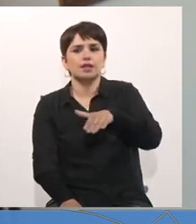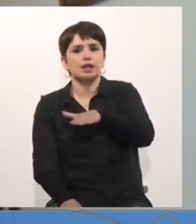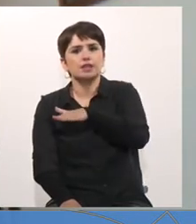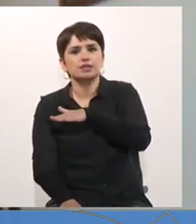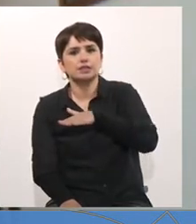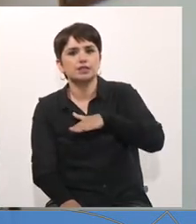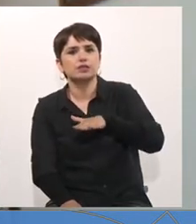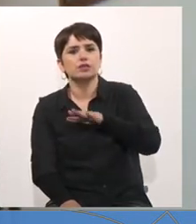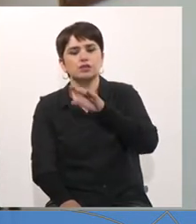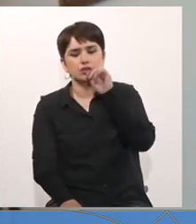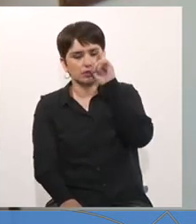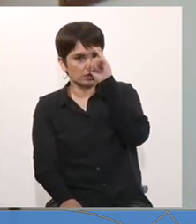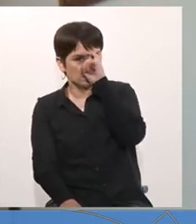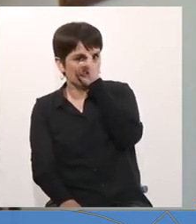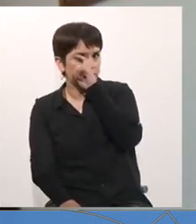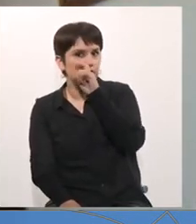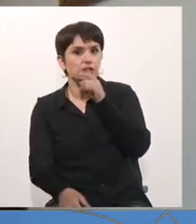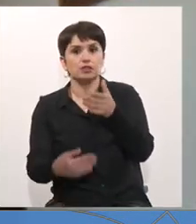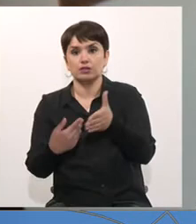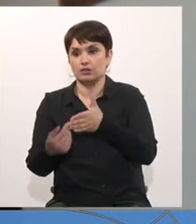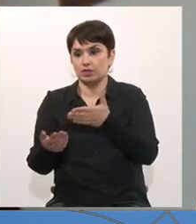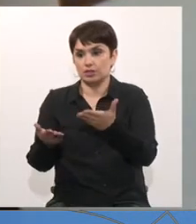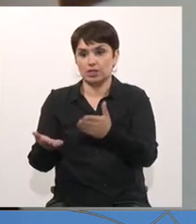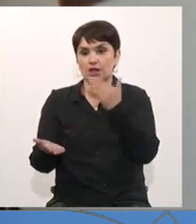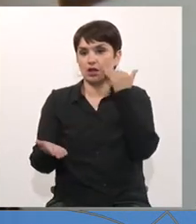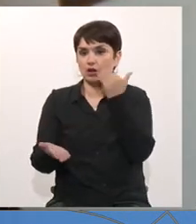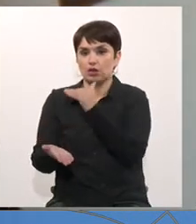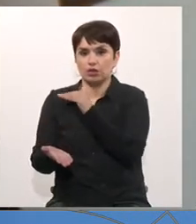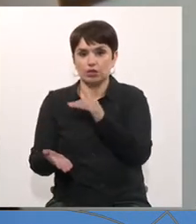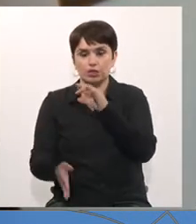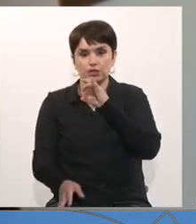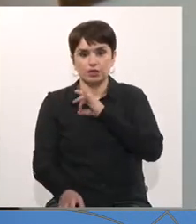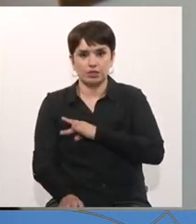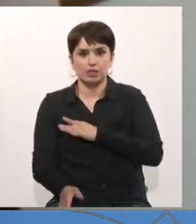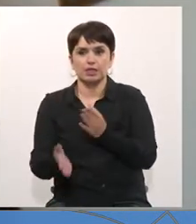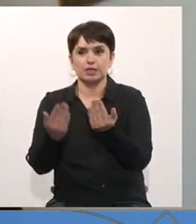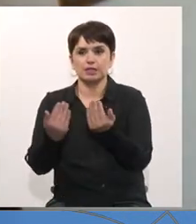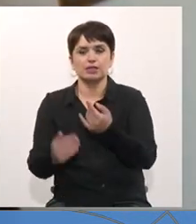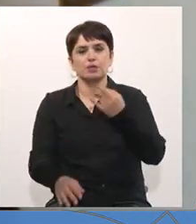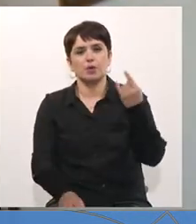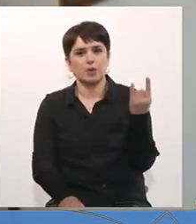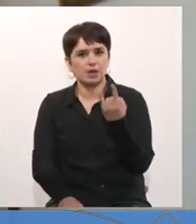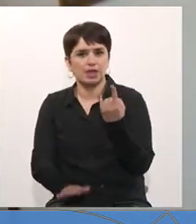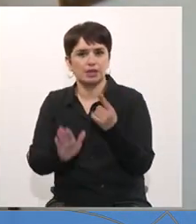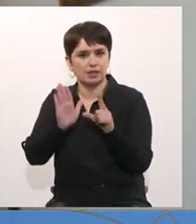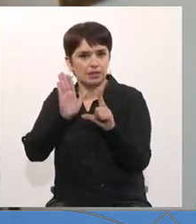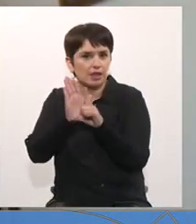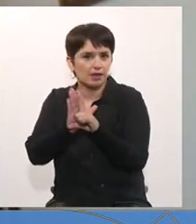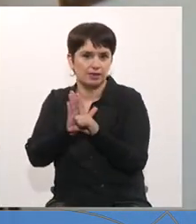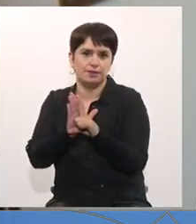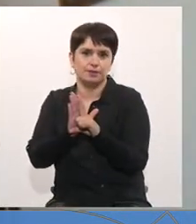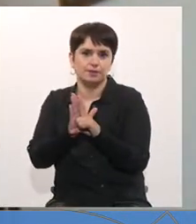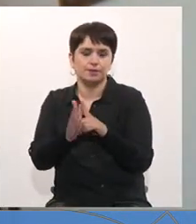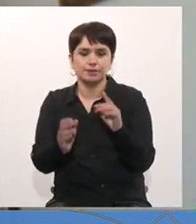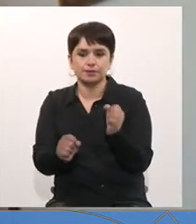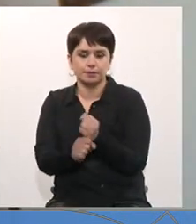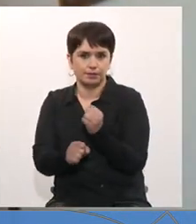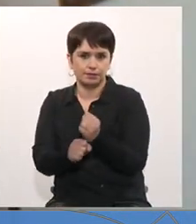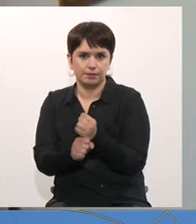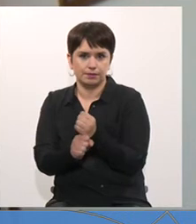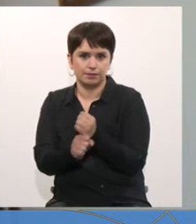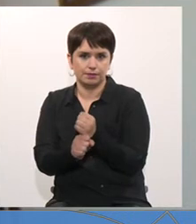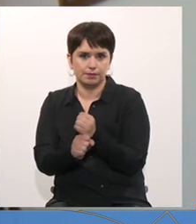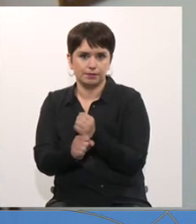compleja social que se encuentra en la infancia en Chile. Necesitamos urgente esta ley, necesitamos ponernos a trabajar, y